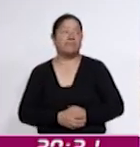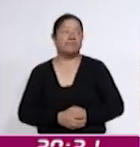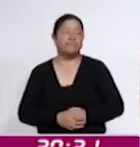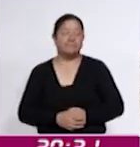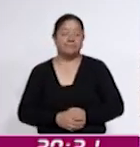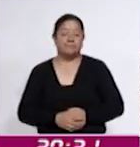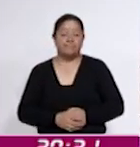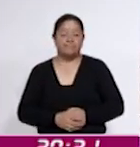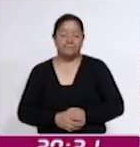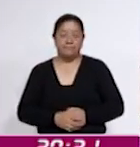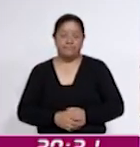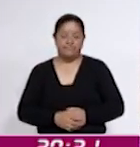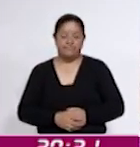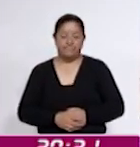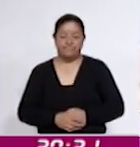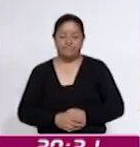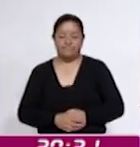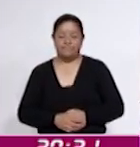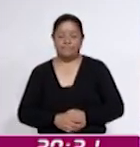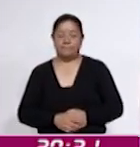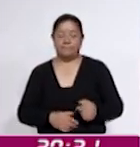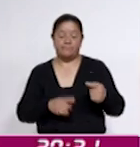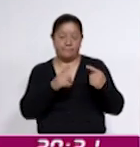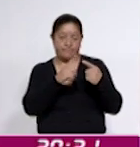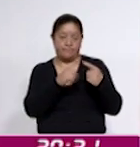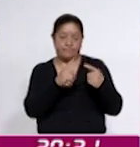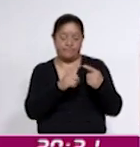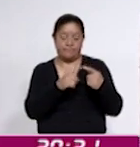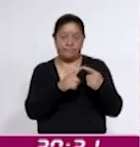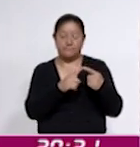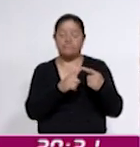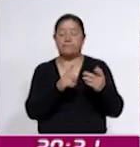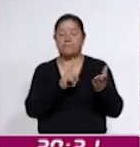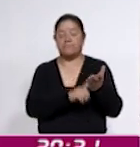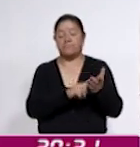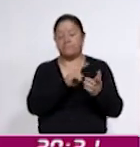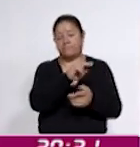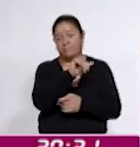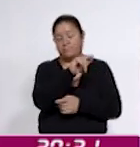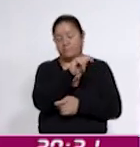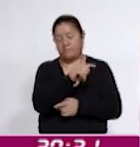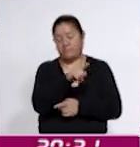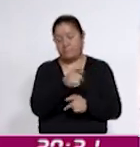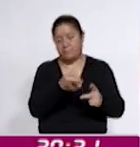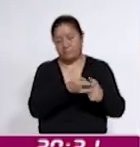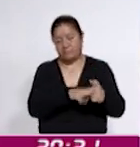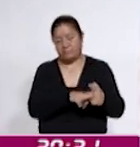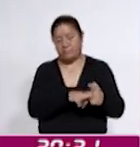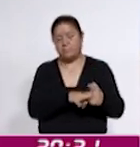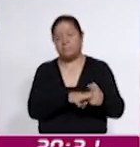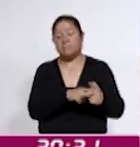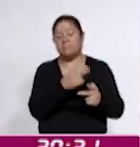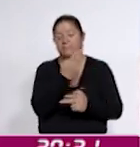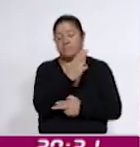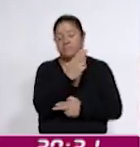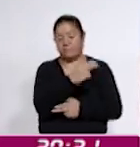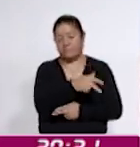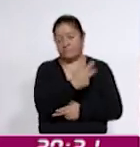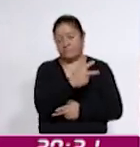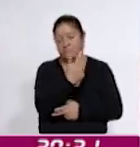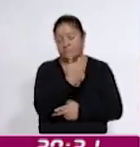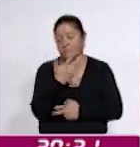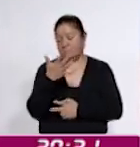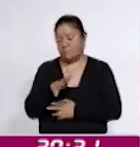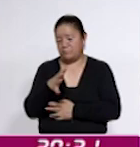inaugurada en la Infoteca de la UAT, el día 13 de noviembre a las 10 de la